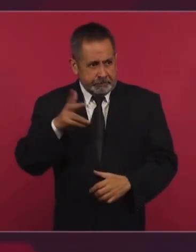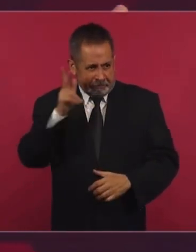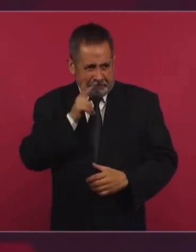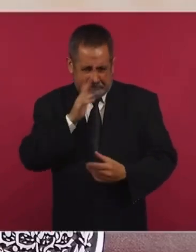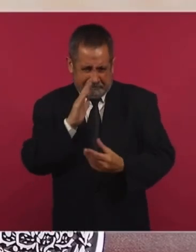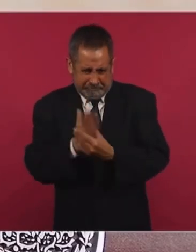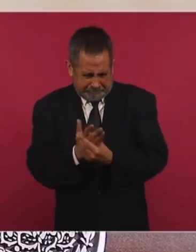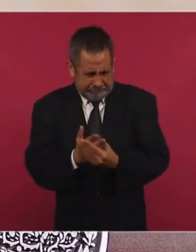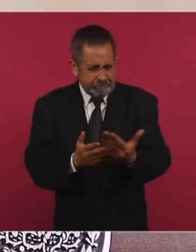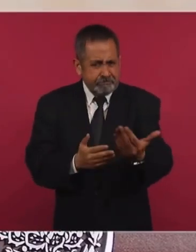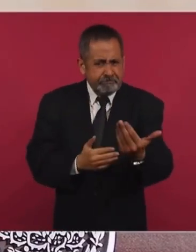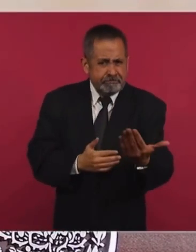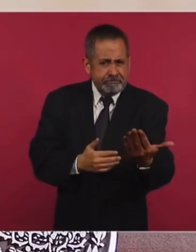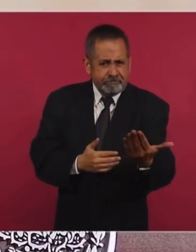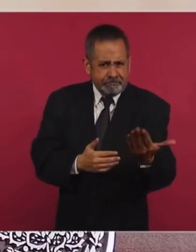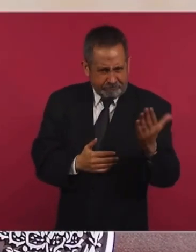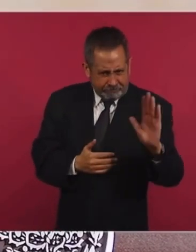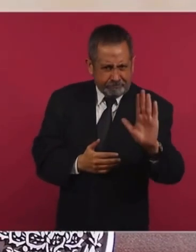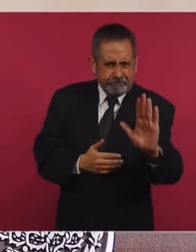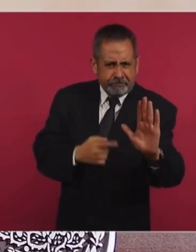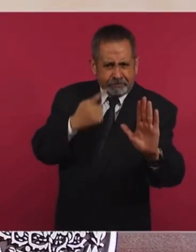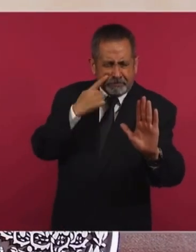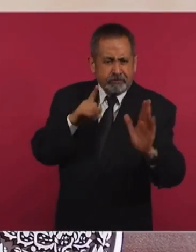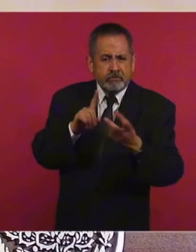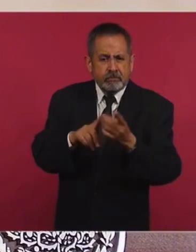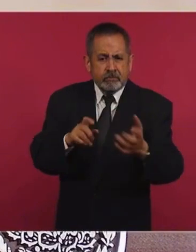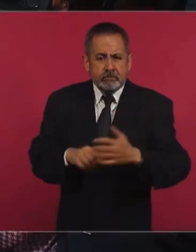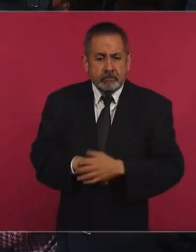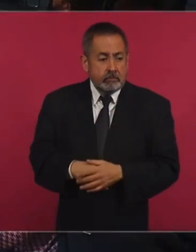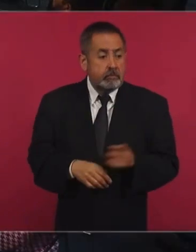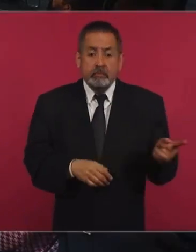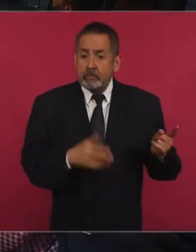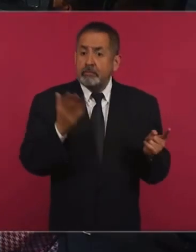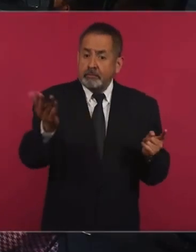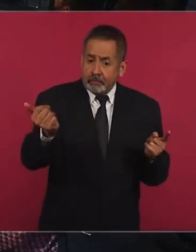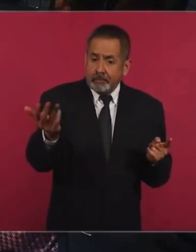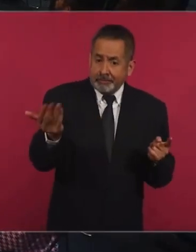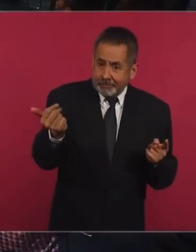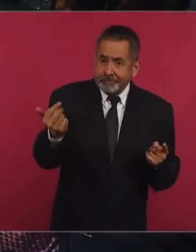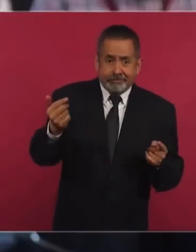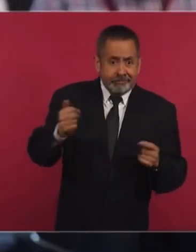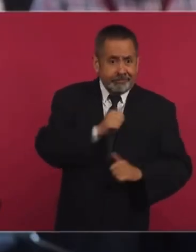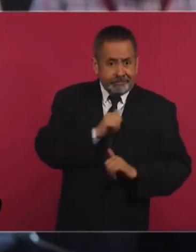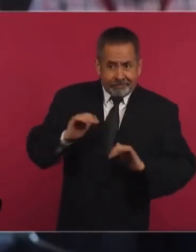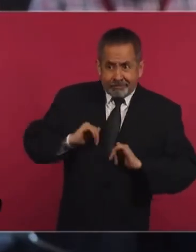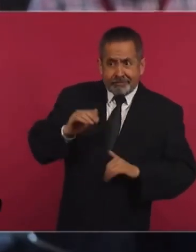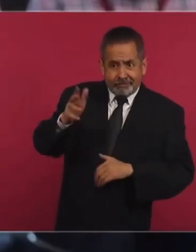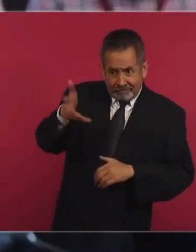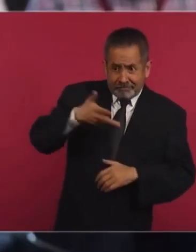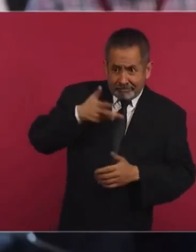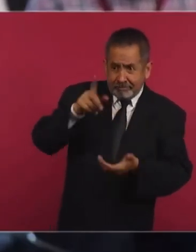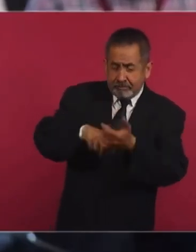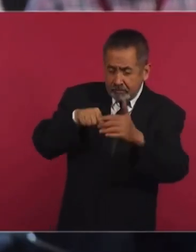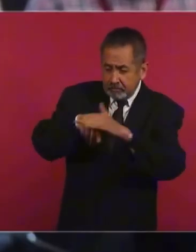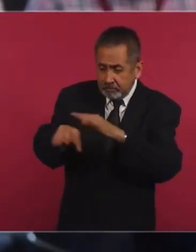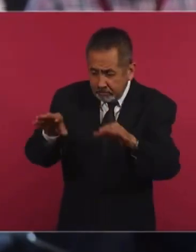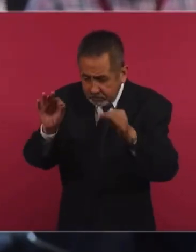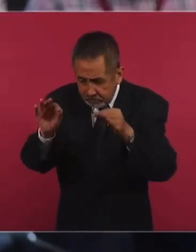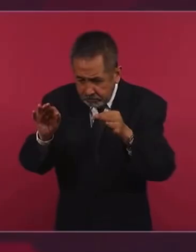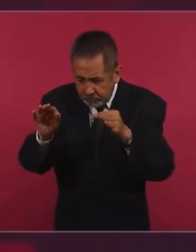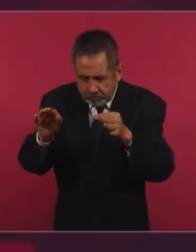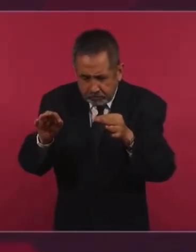elementos, pruebas, que las presenten… Son las que le están pidiendo al Ejército porque son las que encontraron ellos al poder entrar en… Bueno, si las